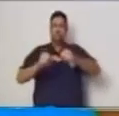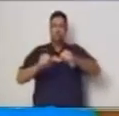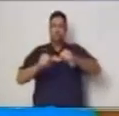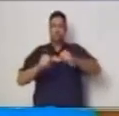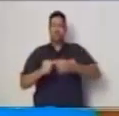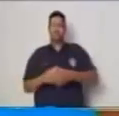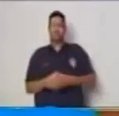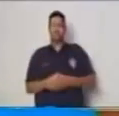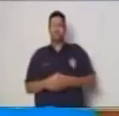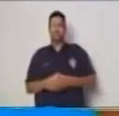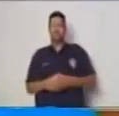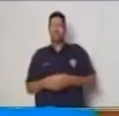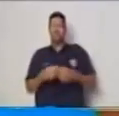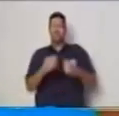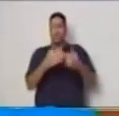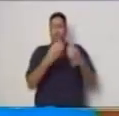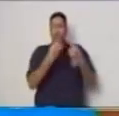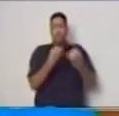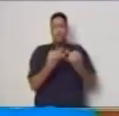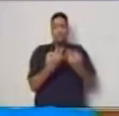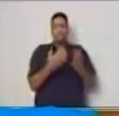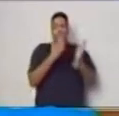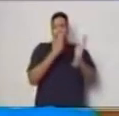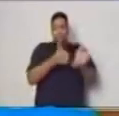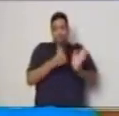los pares ordenados